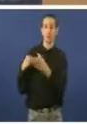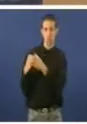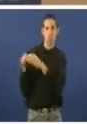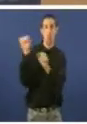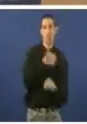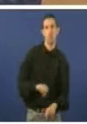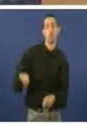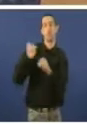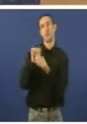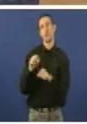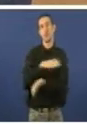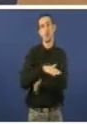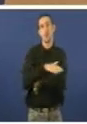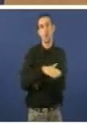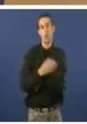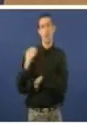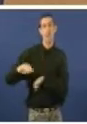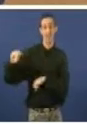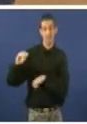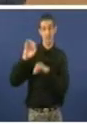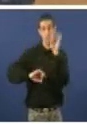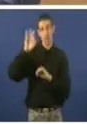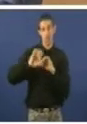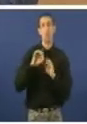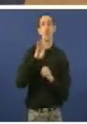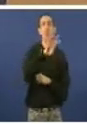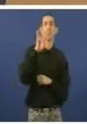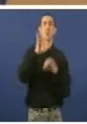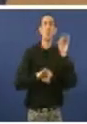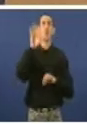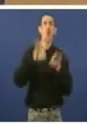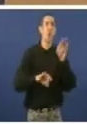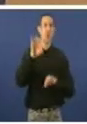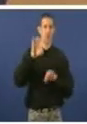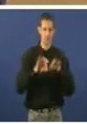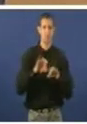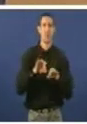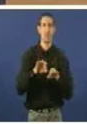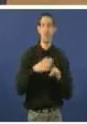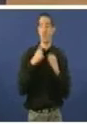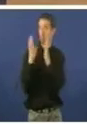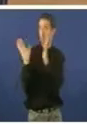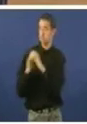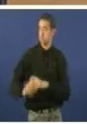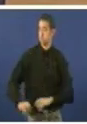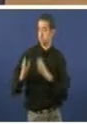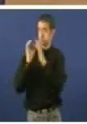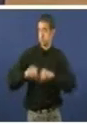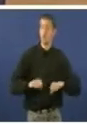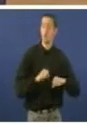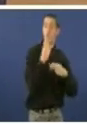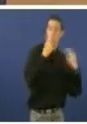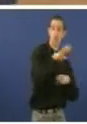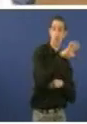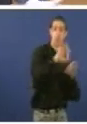concertos na sanidade pública era do 44%. O incremento dos concertos da sanidade privada cando